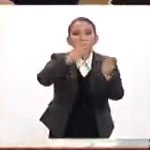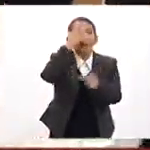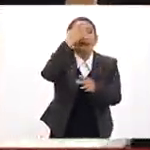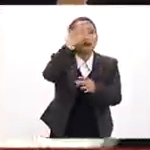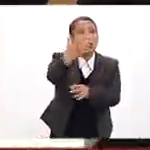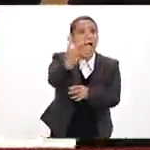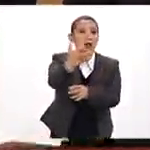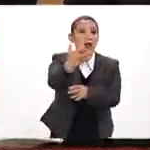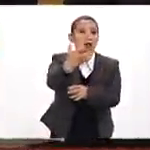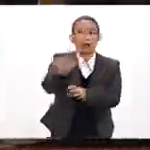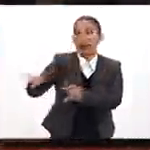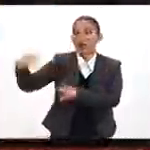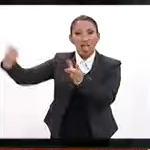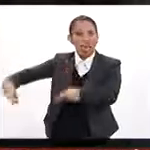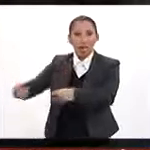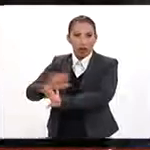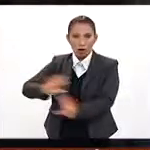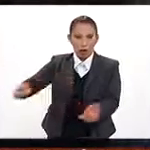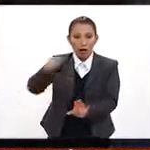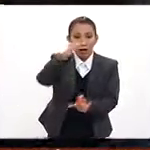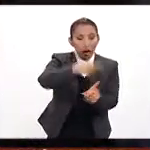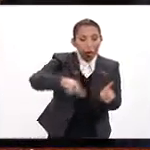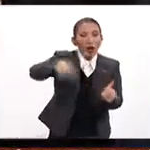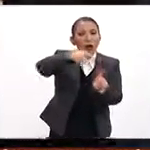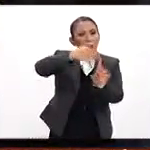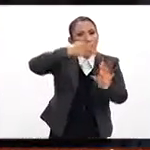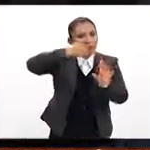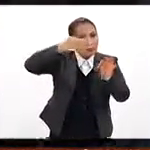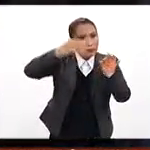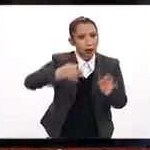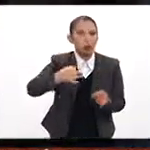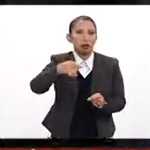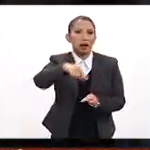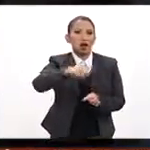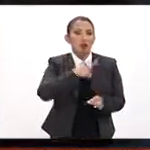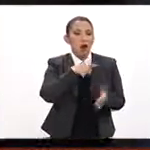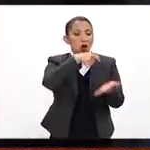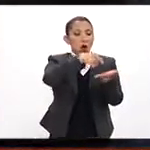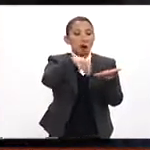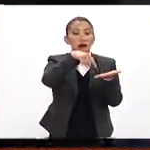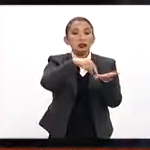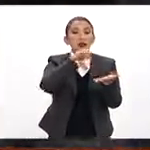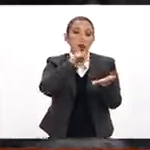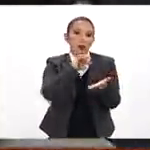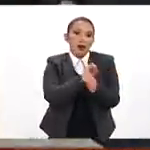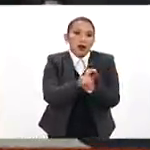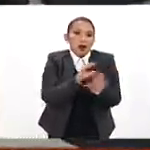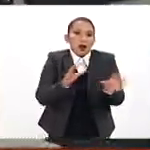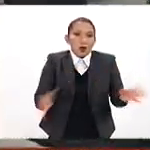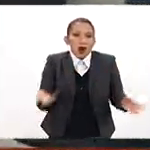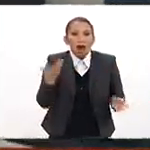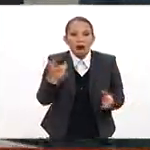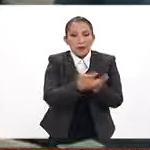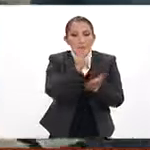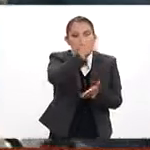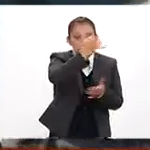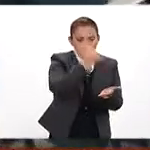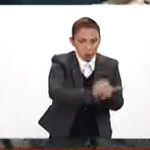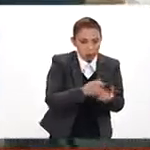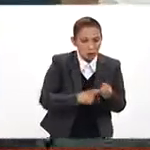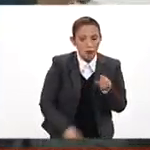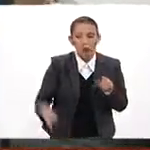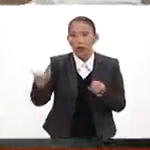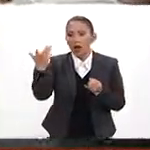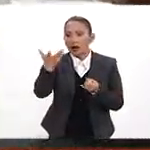formales. Porque esto genera un ciclo virtuoso, o sea, no sólo es el consumo, sino también obviamente genera el pago de impuestos,